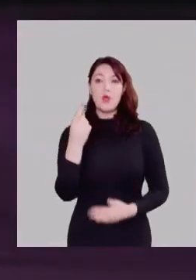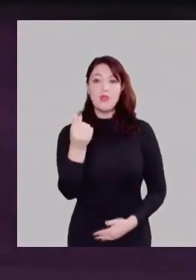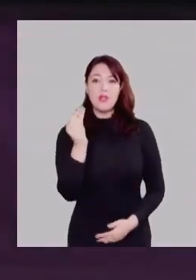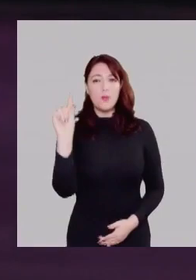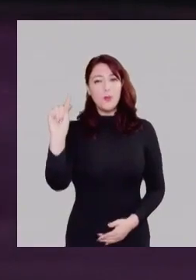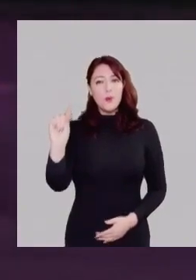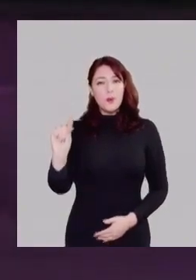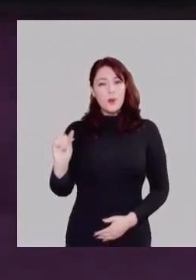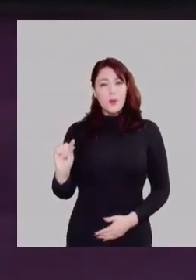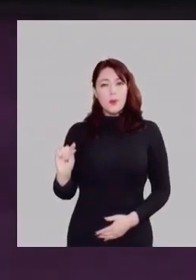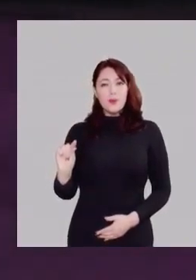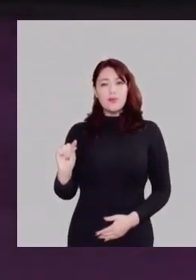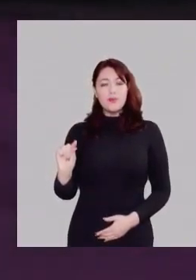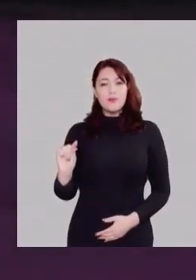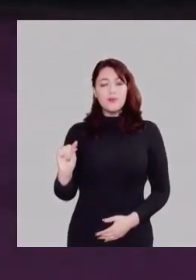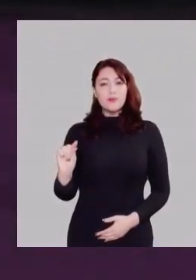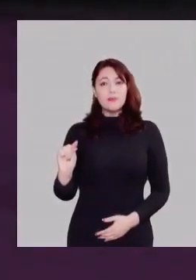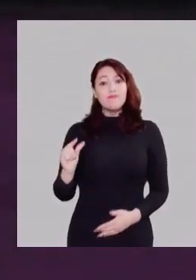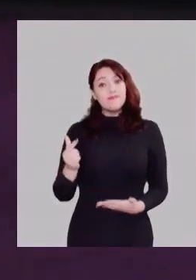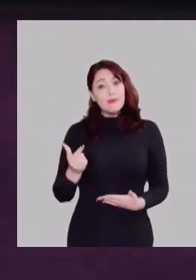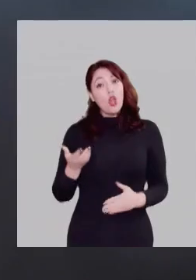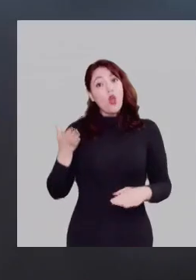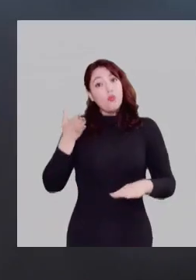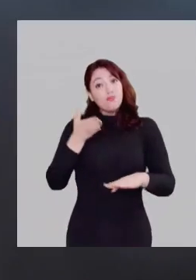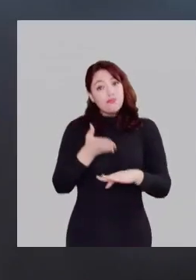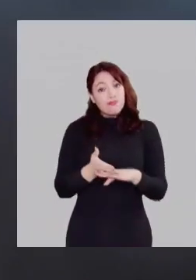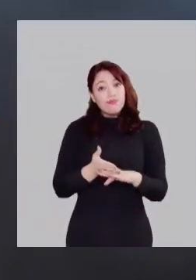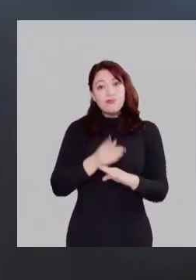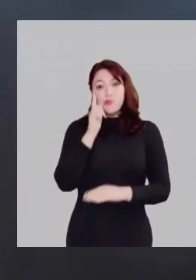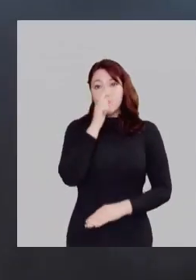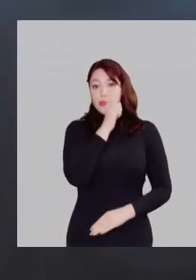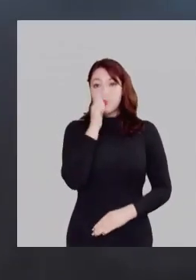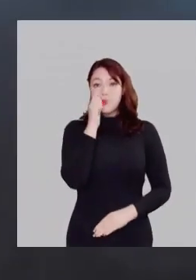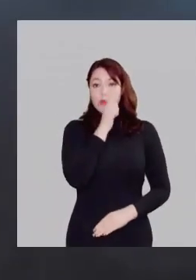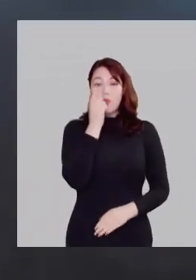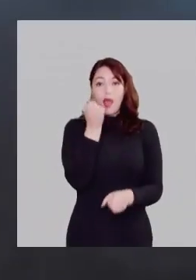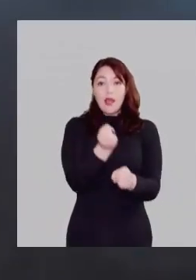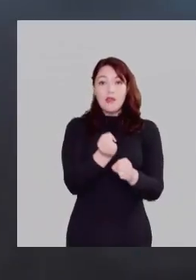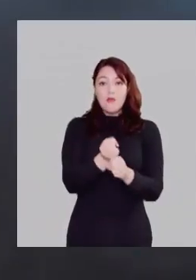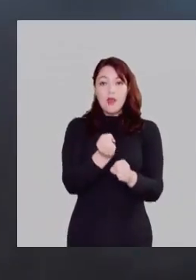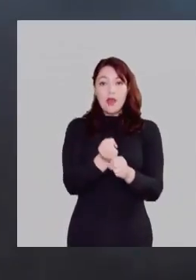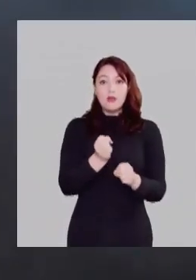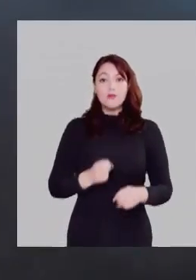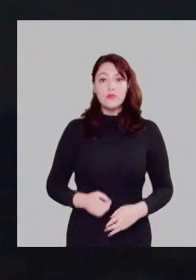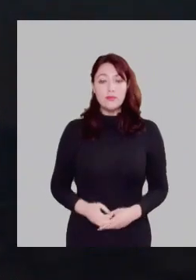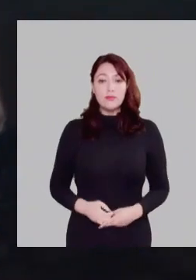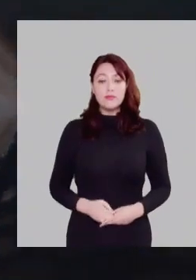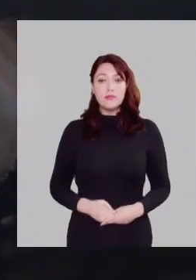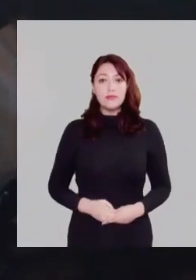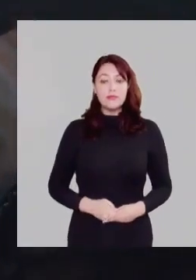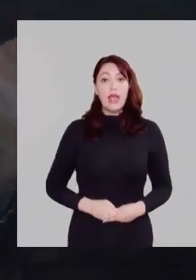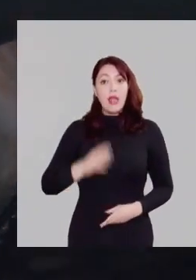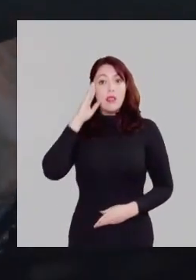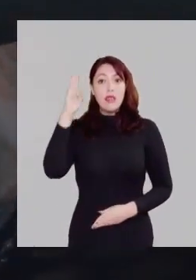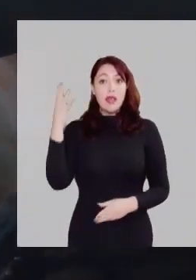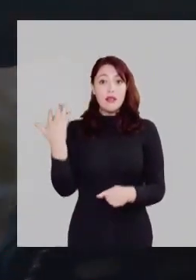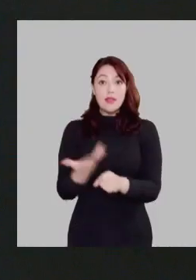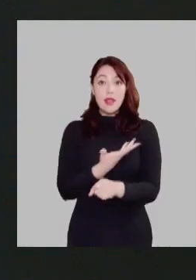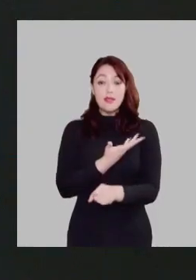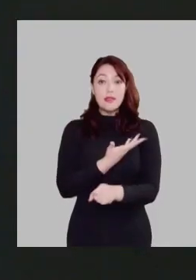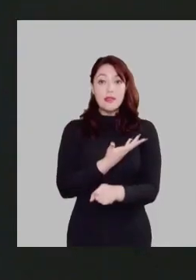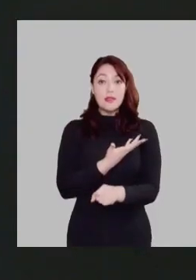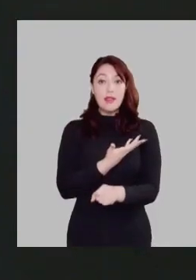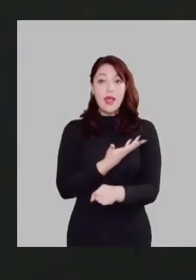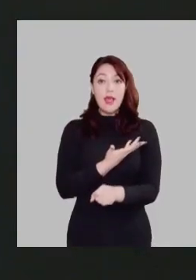Pero el dinero no era suficiente. Así que empecé a trabajar en la prostitución. El día del accidente,